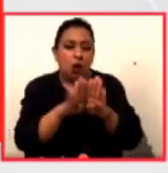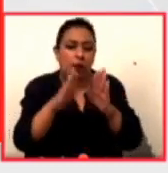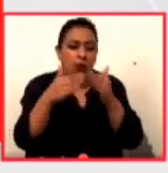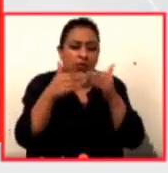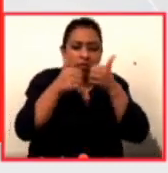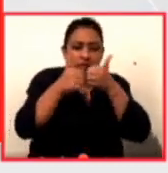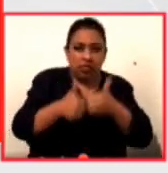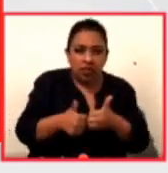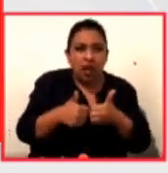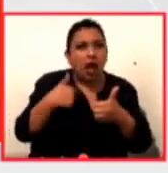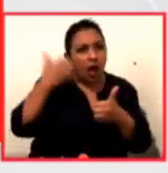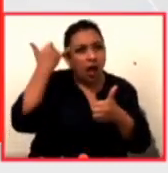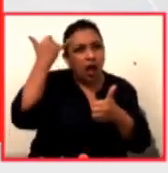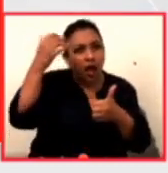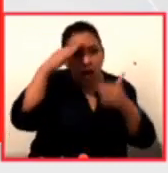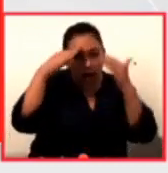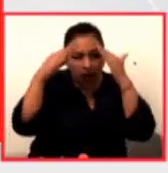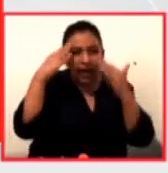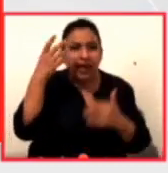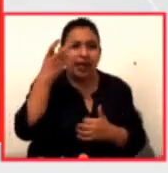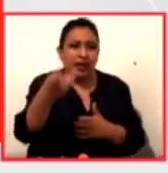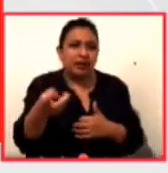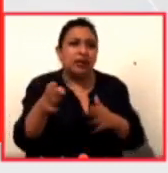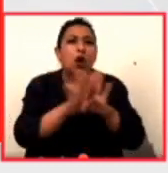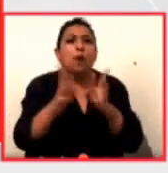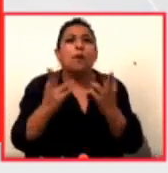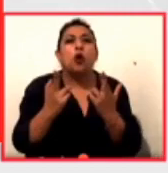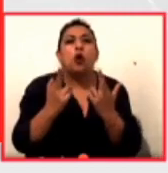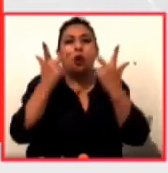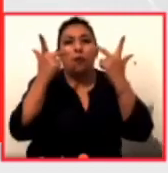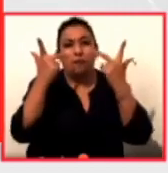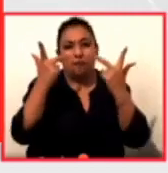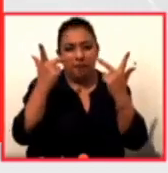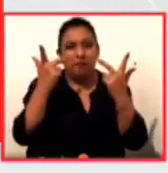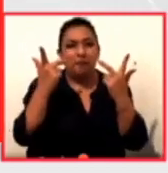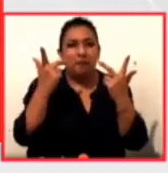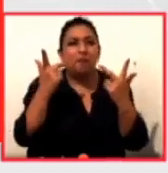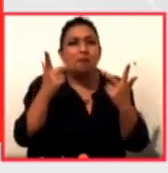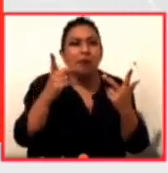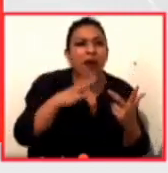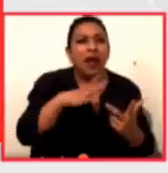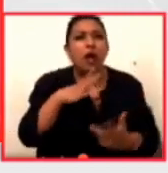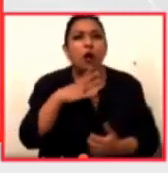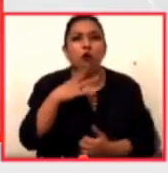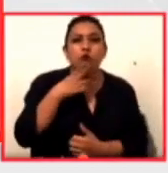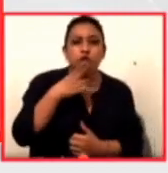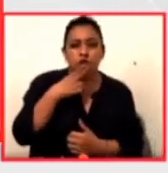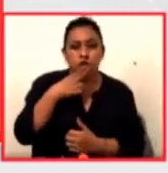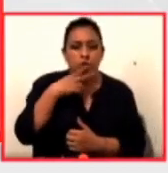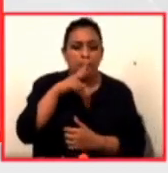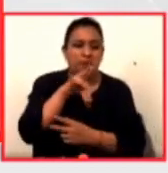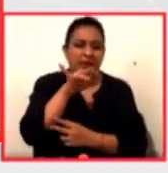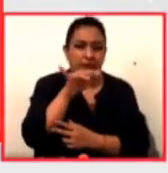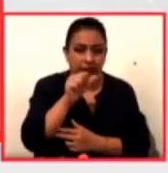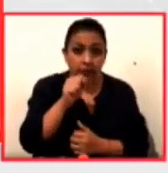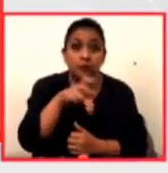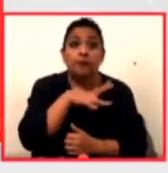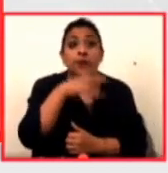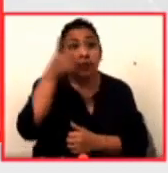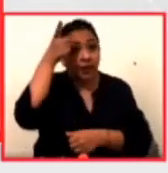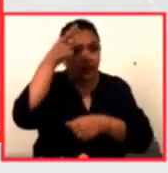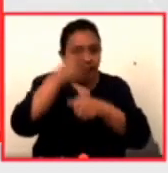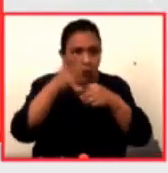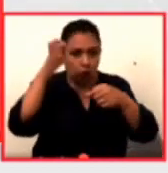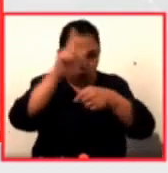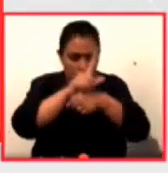esa, sería una idea de romper la lógica del tiempo de producción en las artes vivas. El gestor cultural